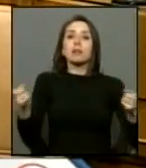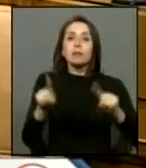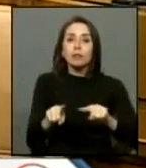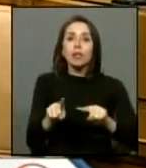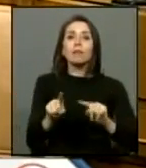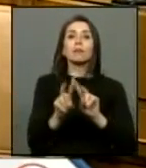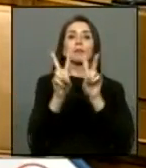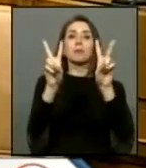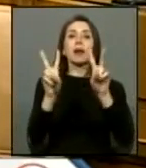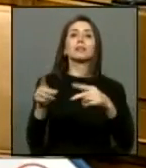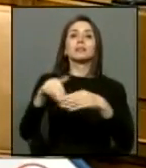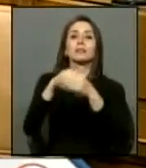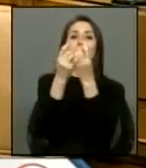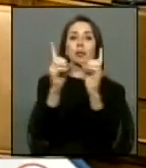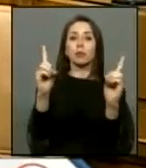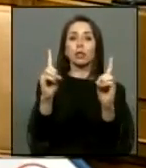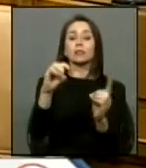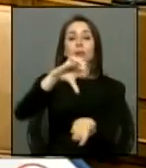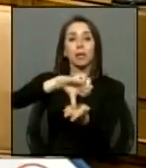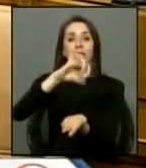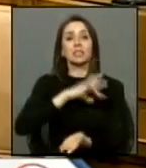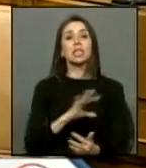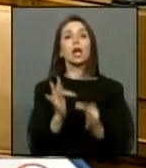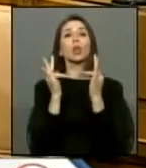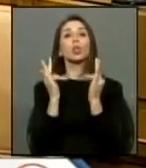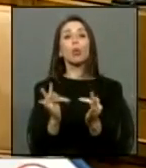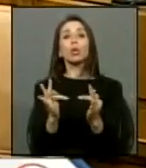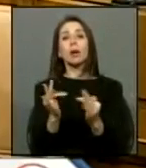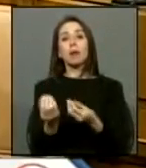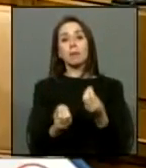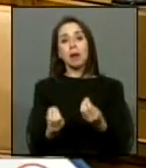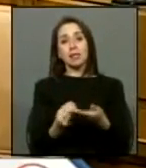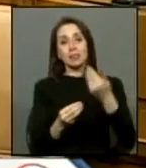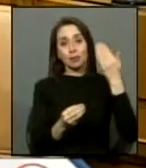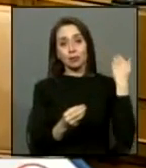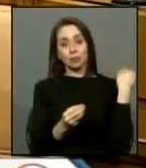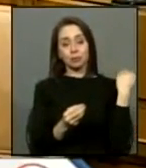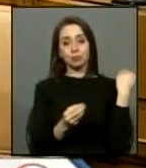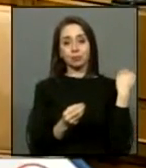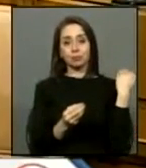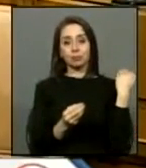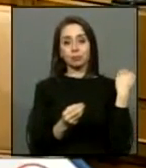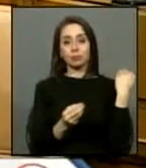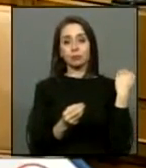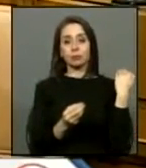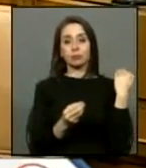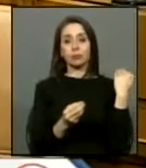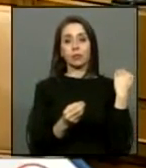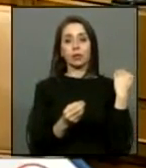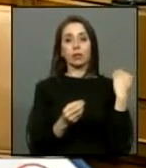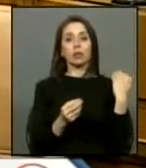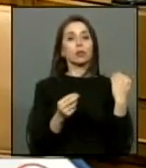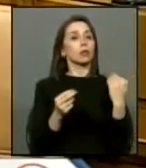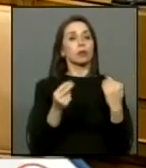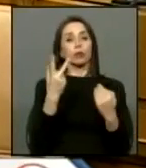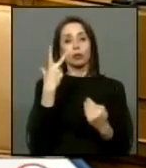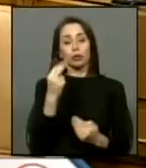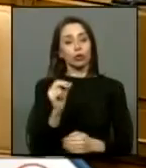para que en este país nunca más sucedan esas situaciones no es realmente